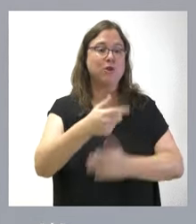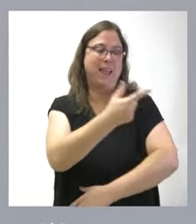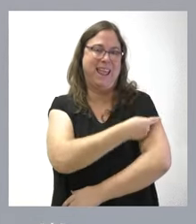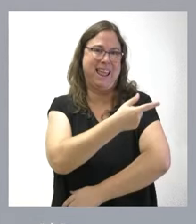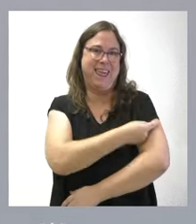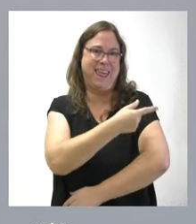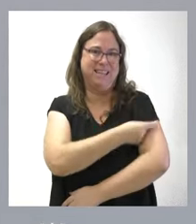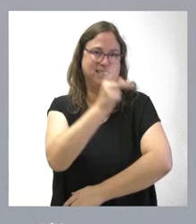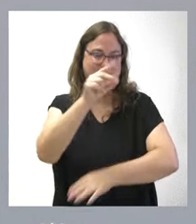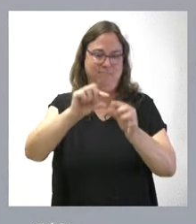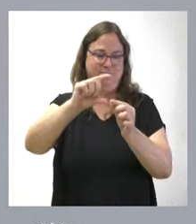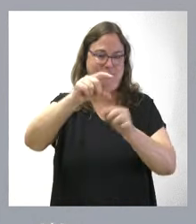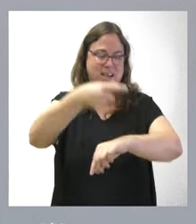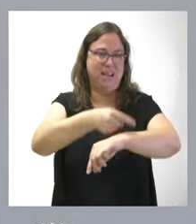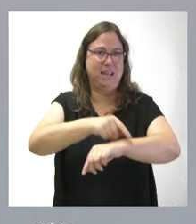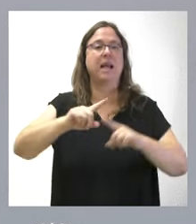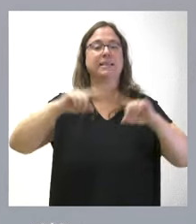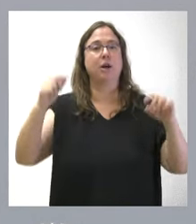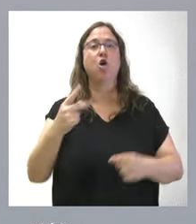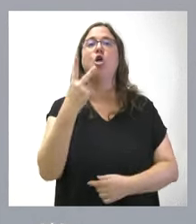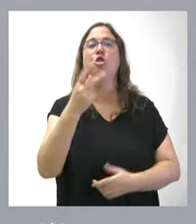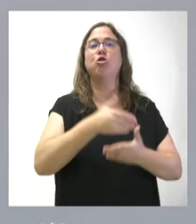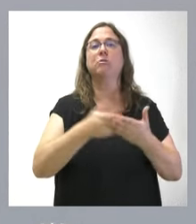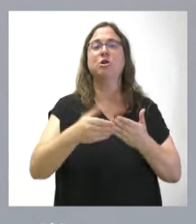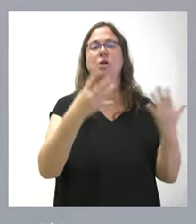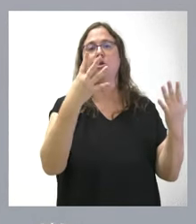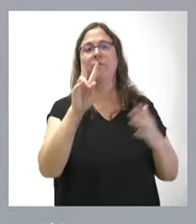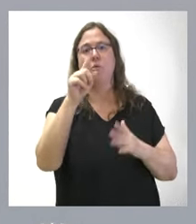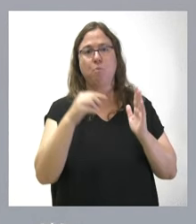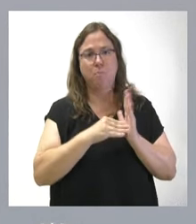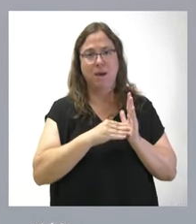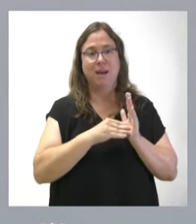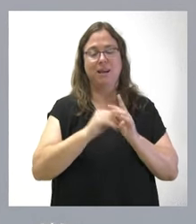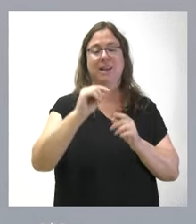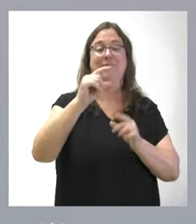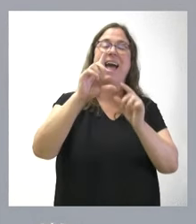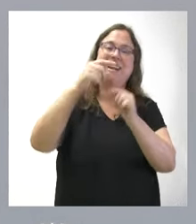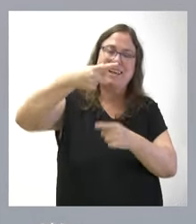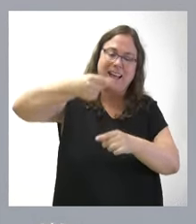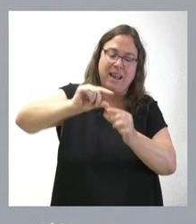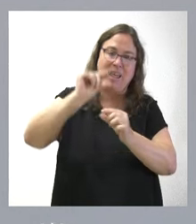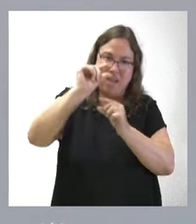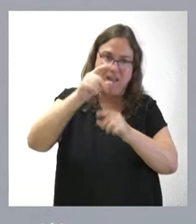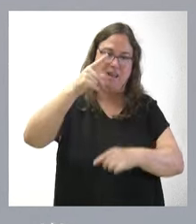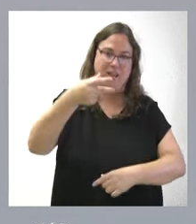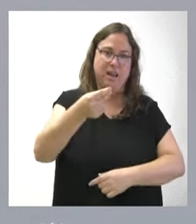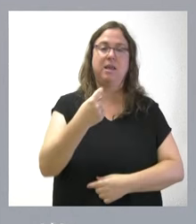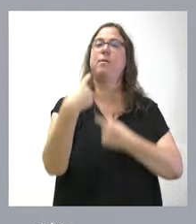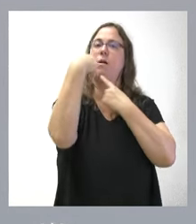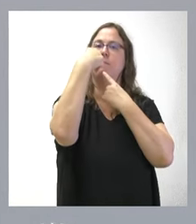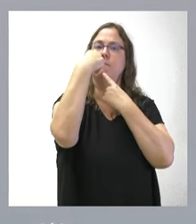en Segovia. 2 millones 91.000 dosis de jeringuillas para medicación de vía oral,